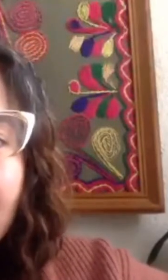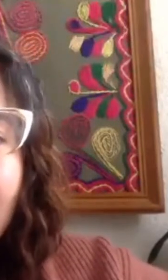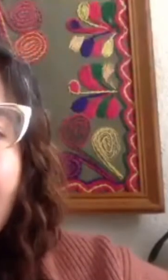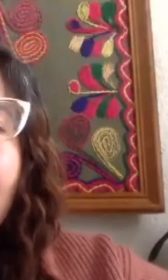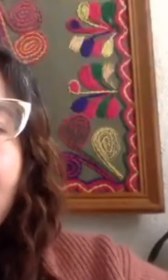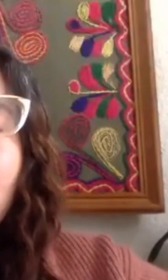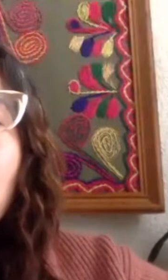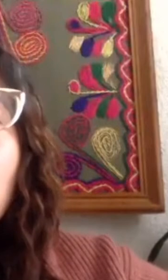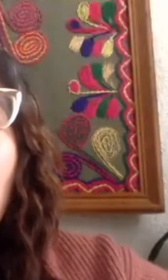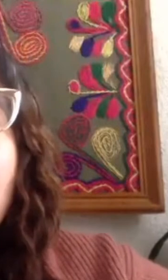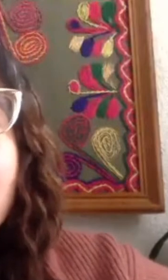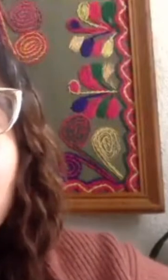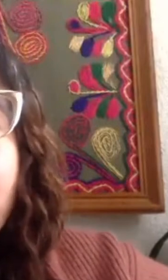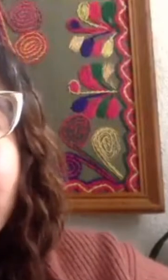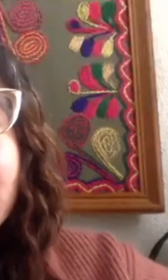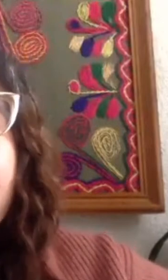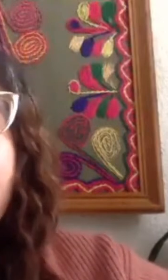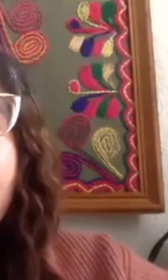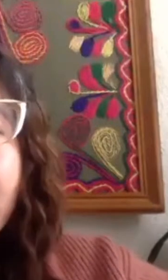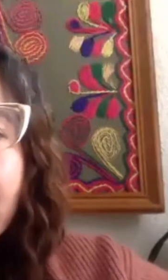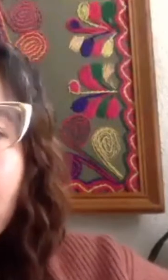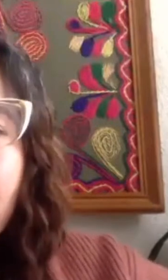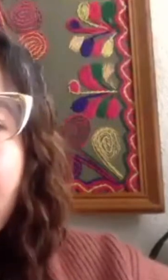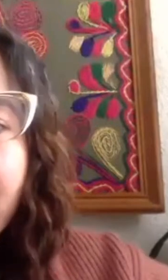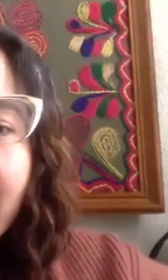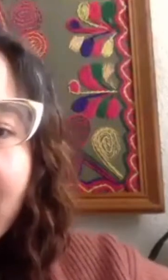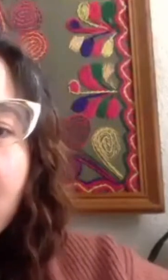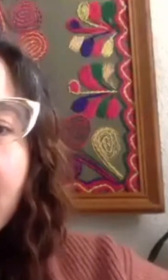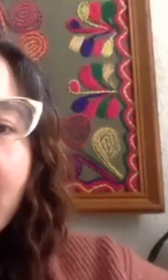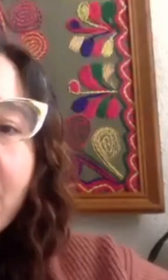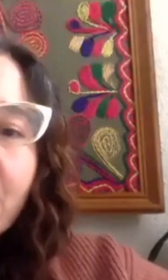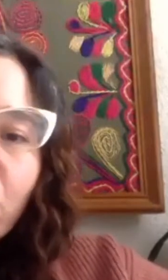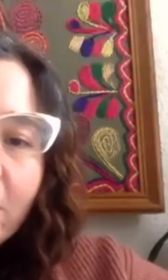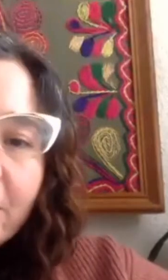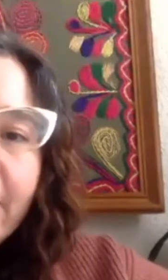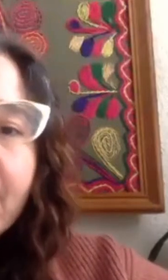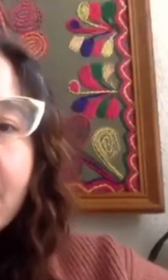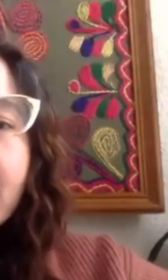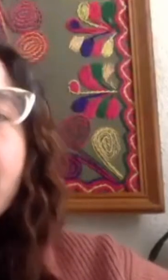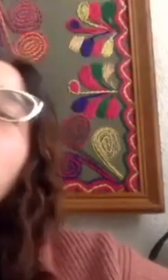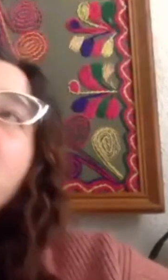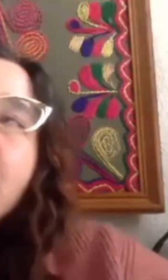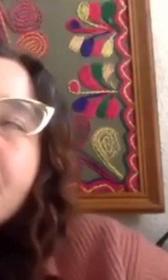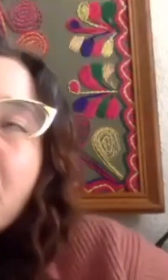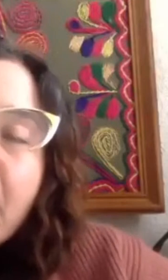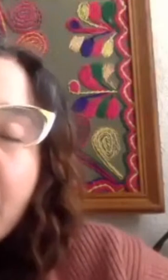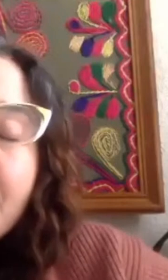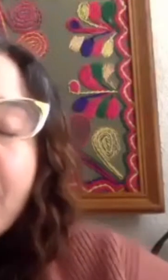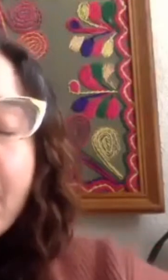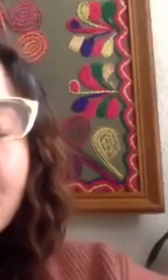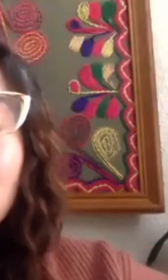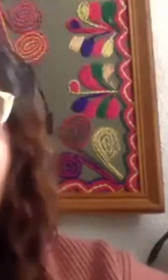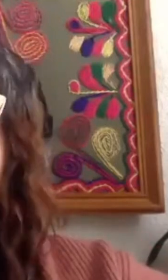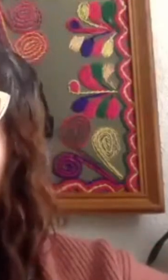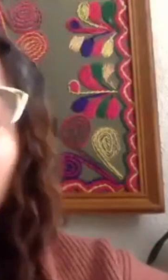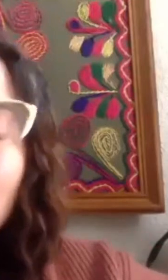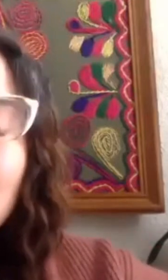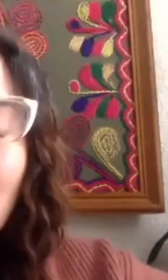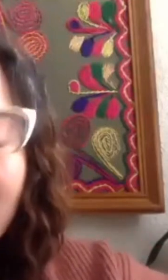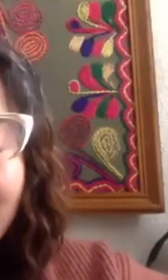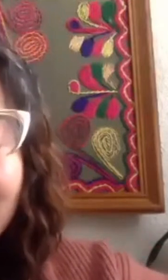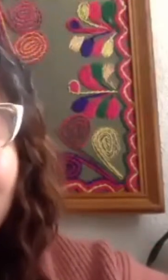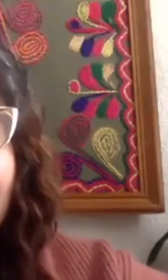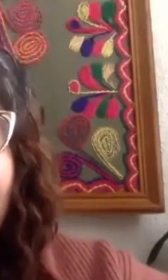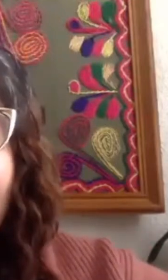UNAM. Y junto a mis colegas, Gabriela Gil, de la Unidad Académica, y Juan Medial, de Teatro UNAM, me da muchísimo